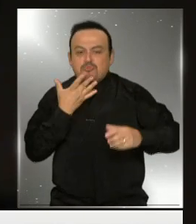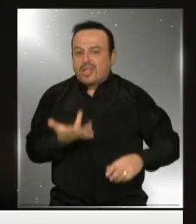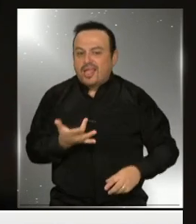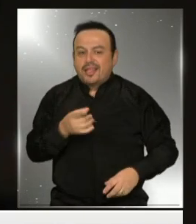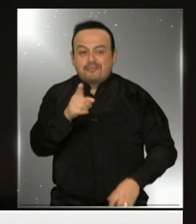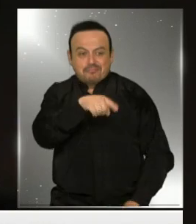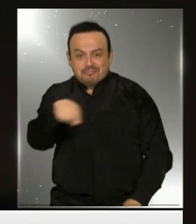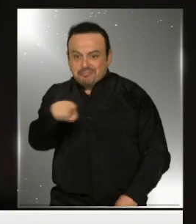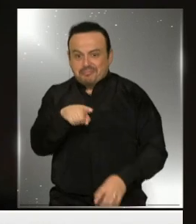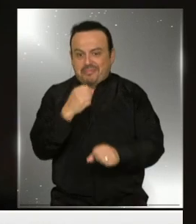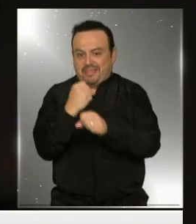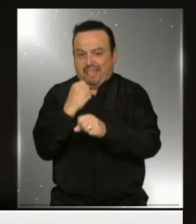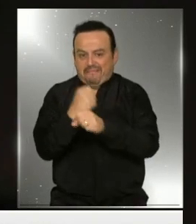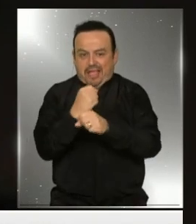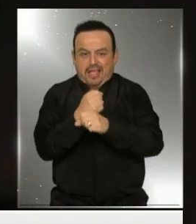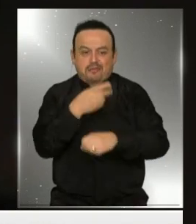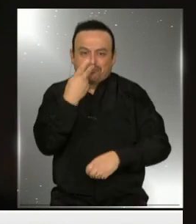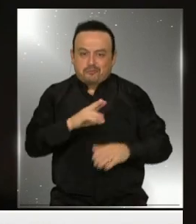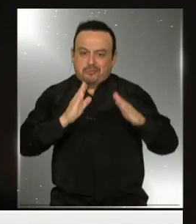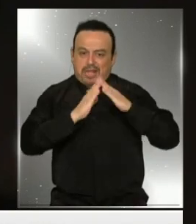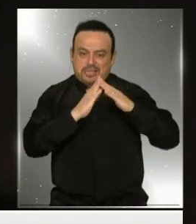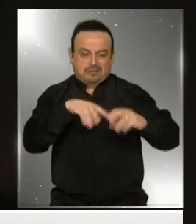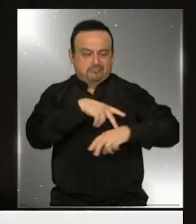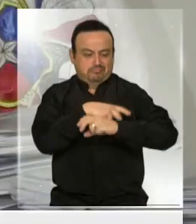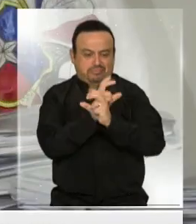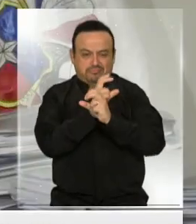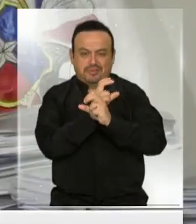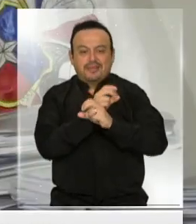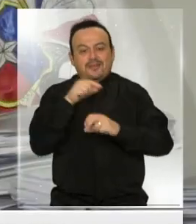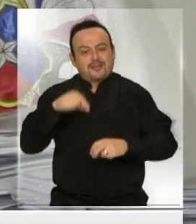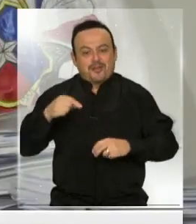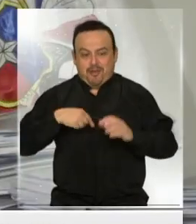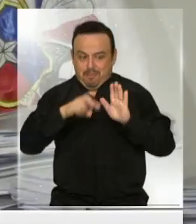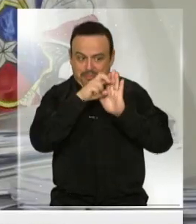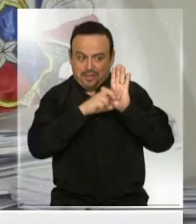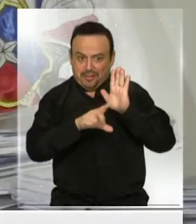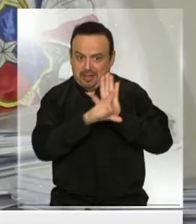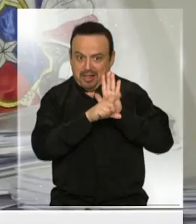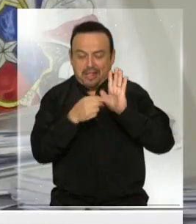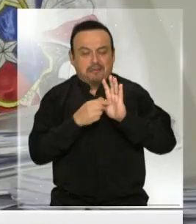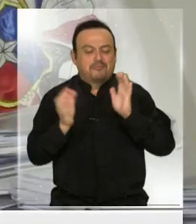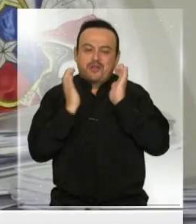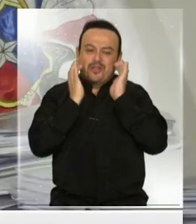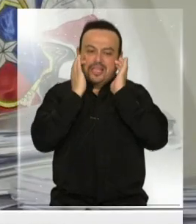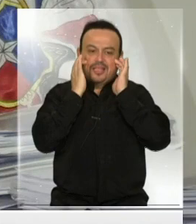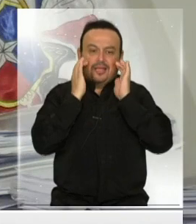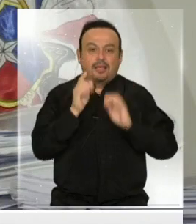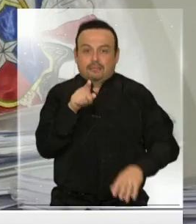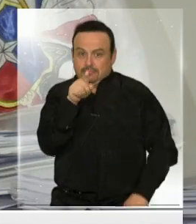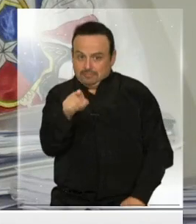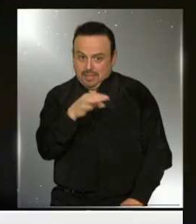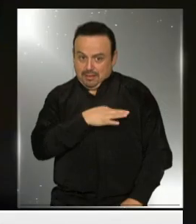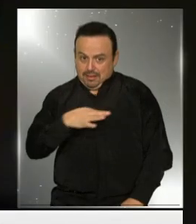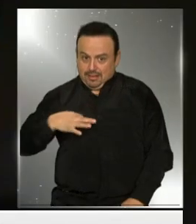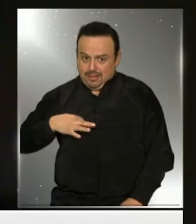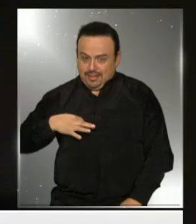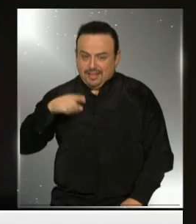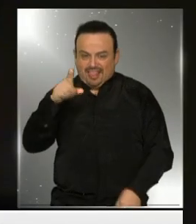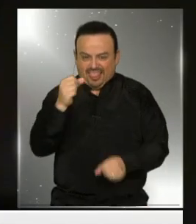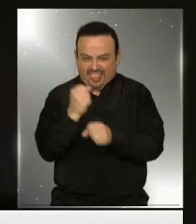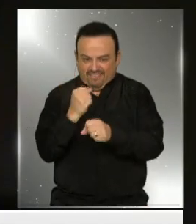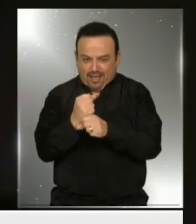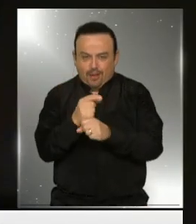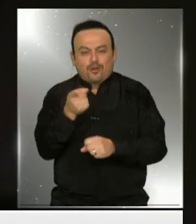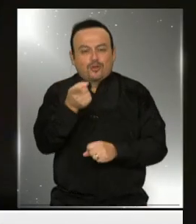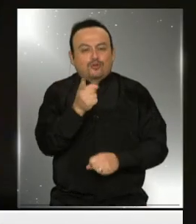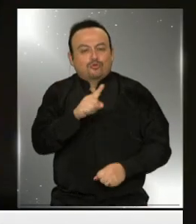En síntesis, yo creo que es un muy buen proyecto y estoy muy contento. Y felicito a usted, Ministra María José Saldívar, y